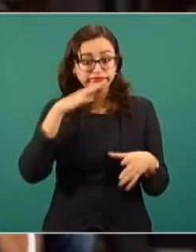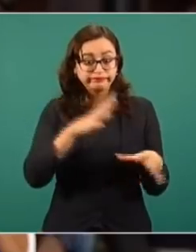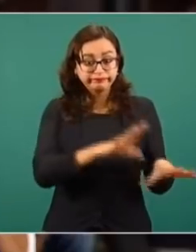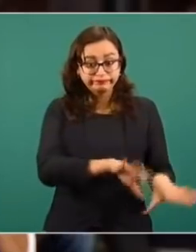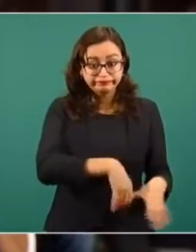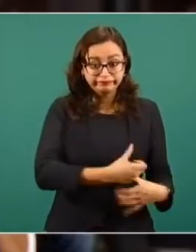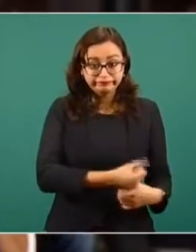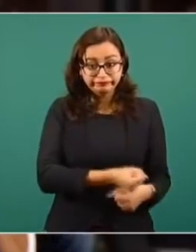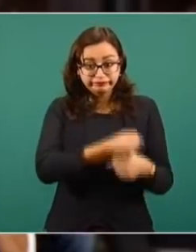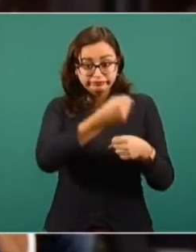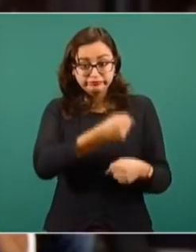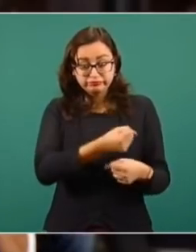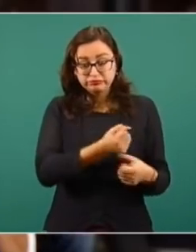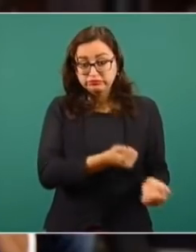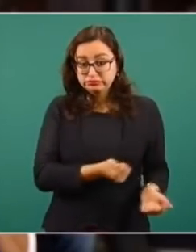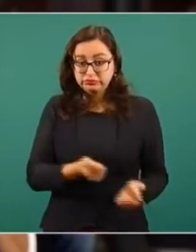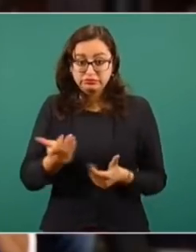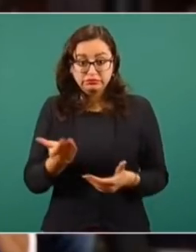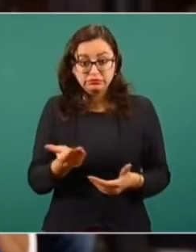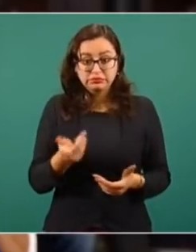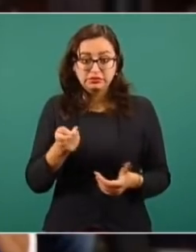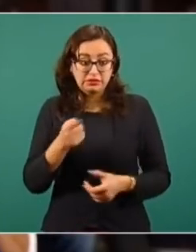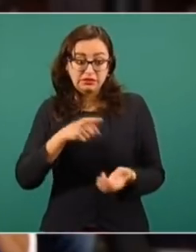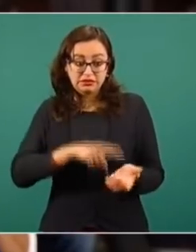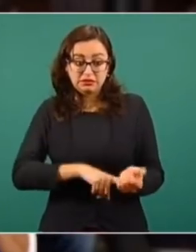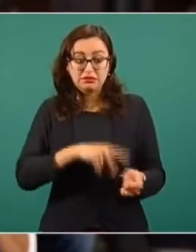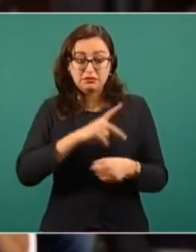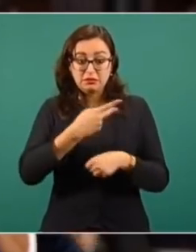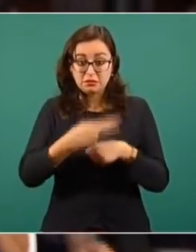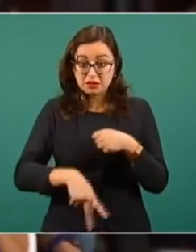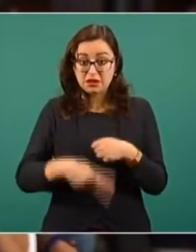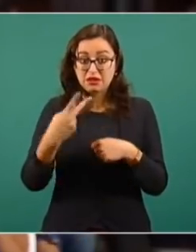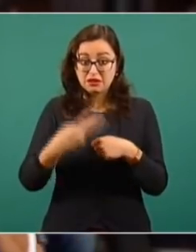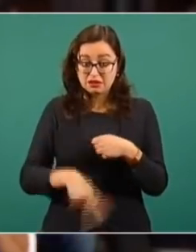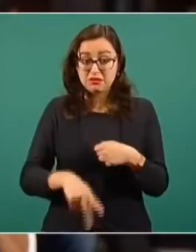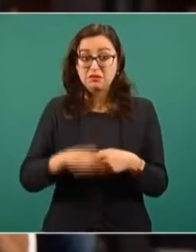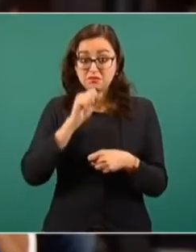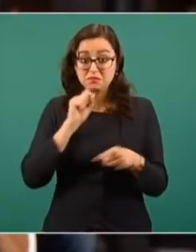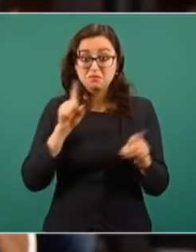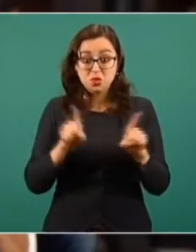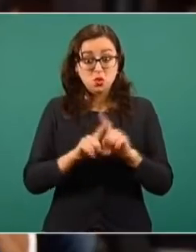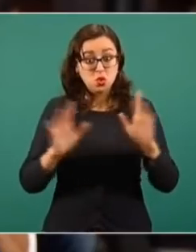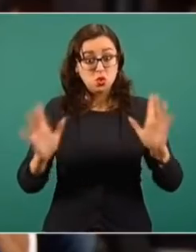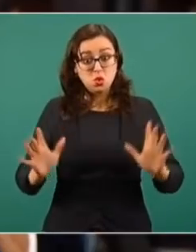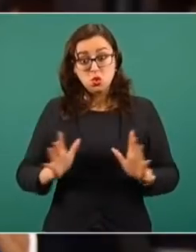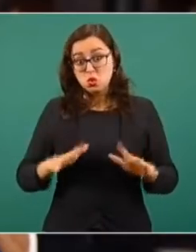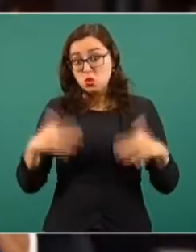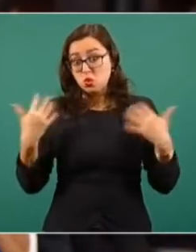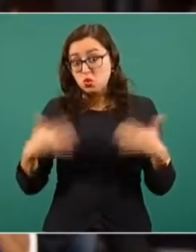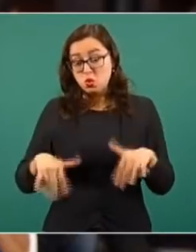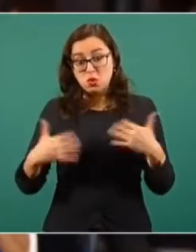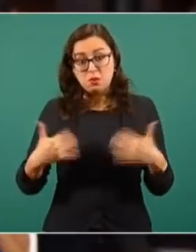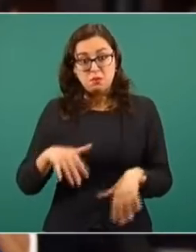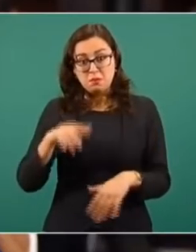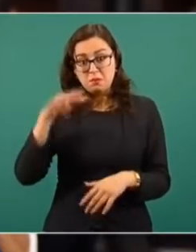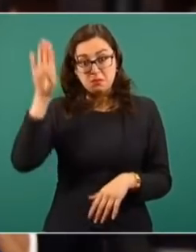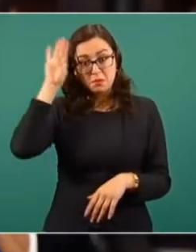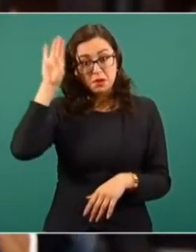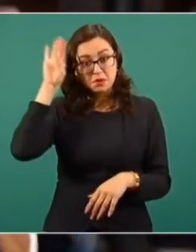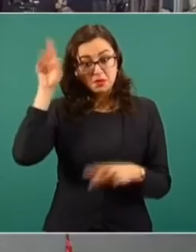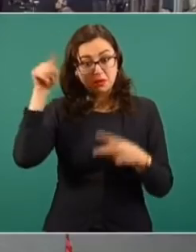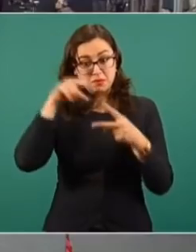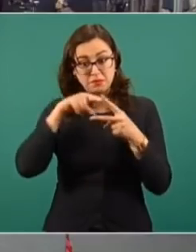porque sería un foco de infección. Y creo yo que ellos también tienen una exposición impresionante. Así es de que serían mis temas. Secretaria,